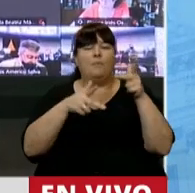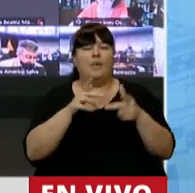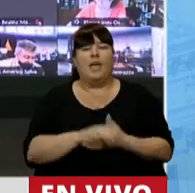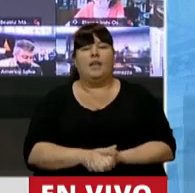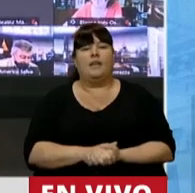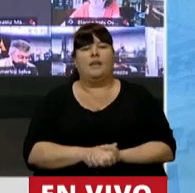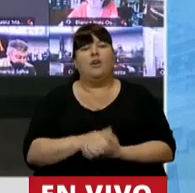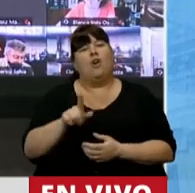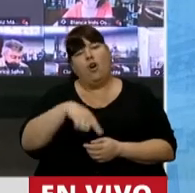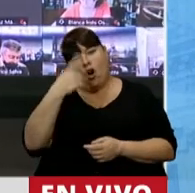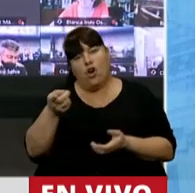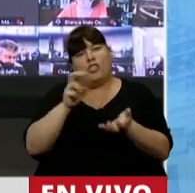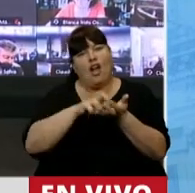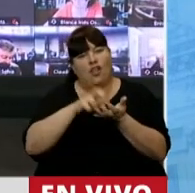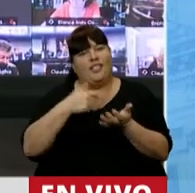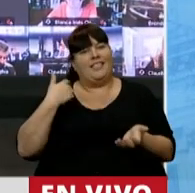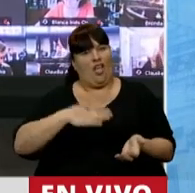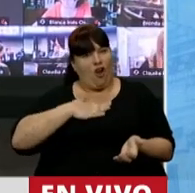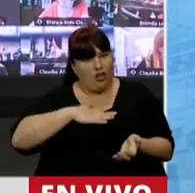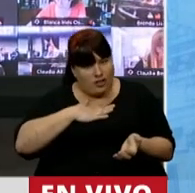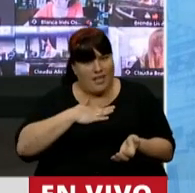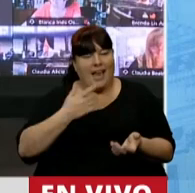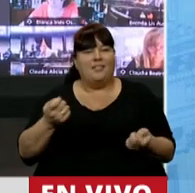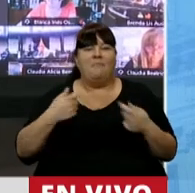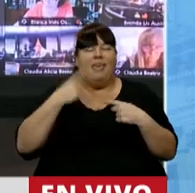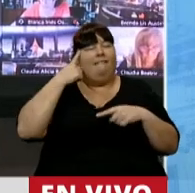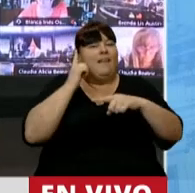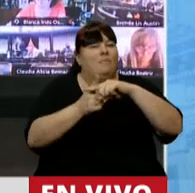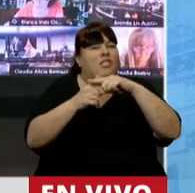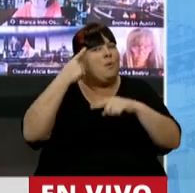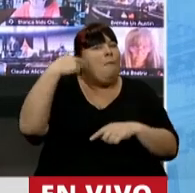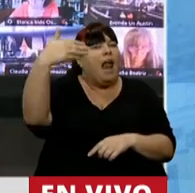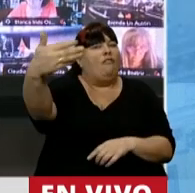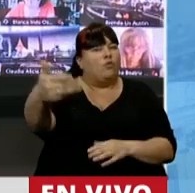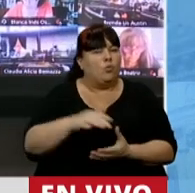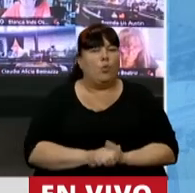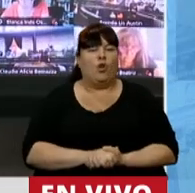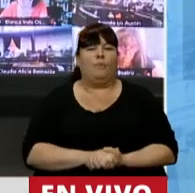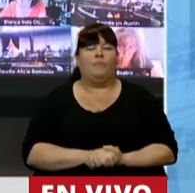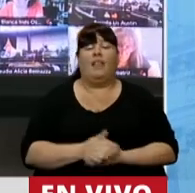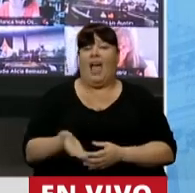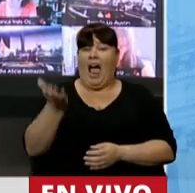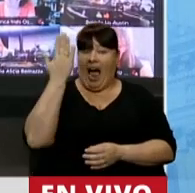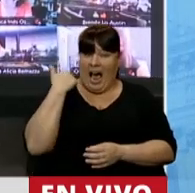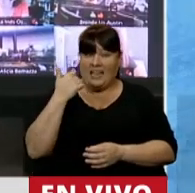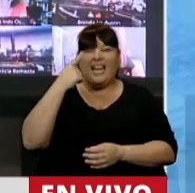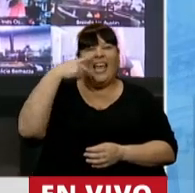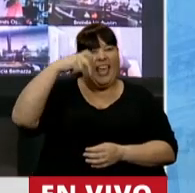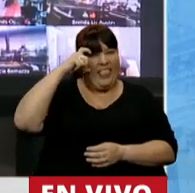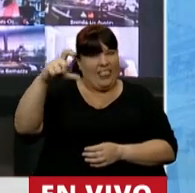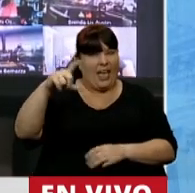que hay otras noticias que nos alegran y que nos hacen tener optimismo mirando el futuro. Ayer el INDEC